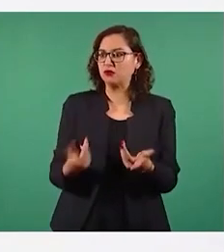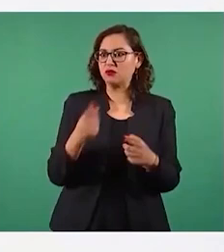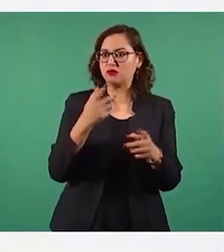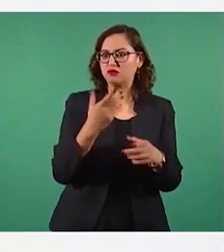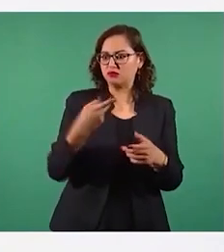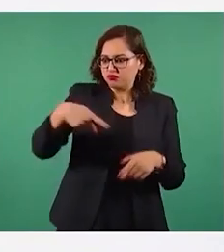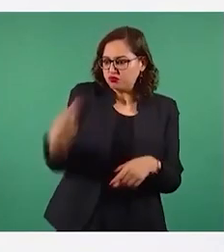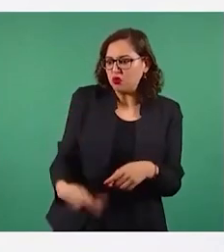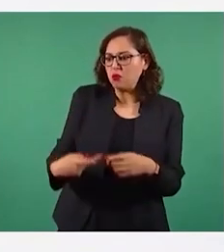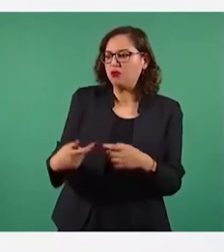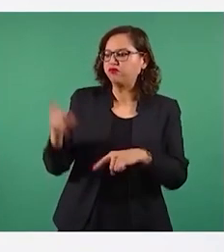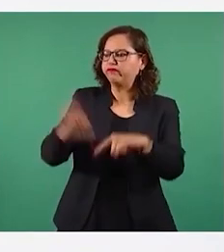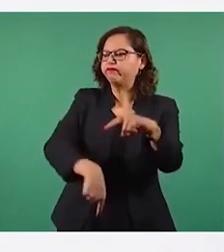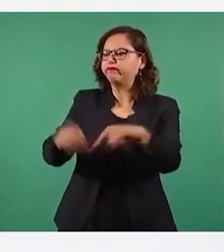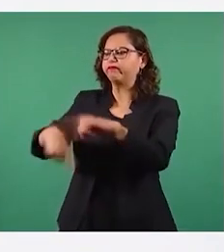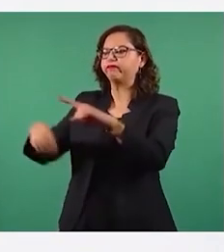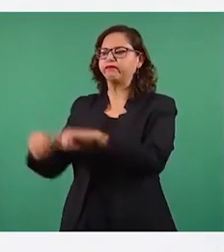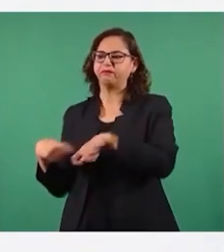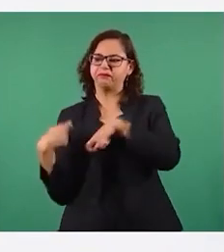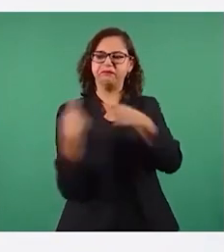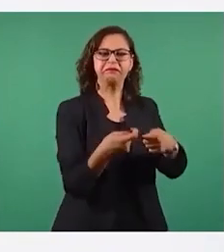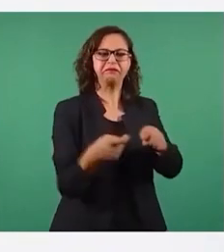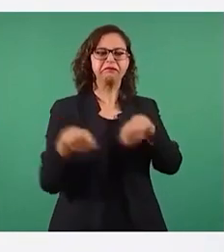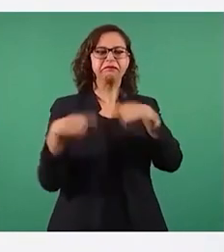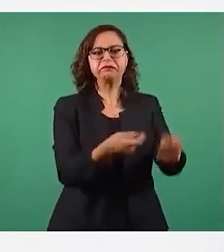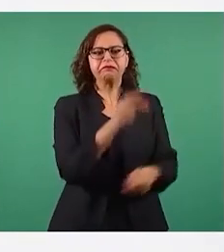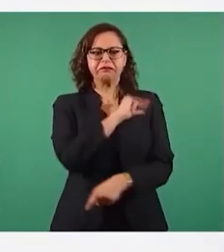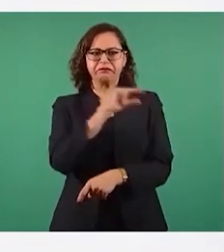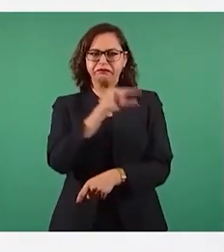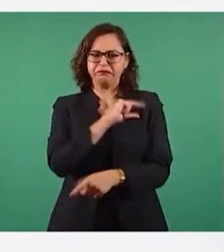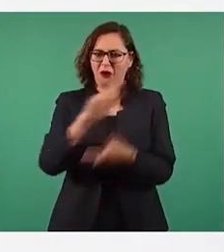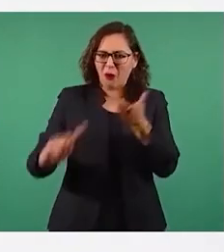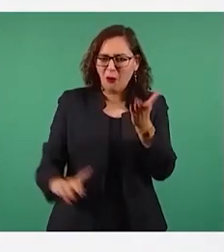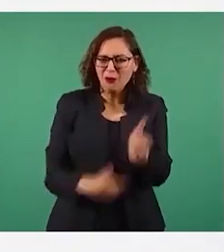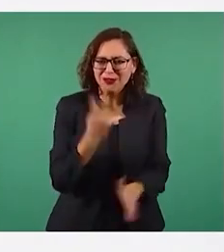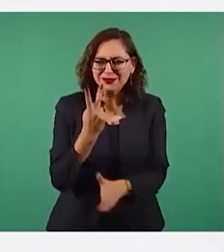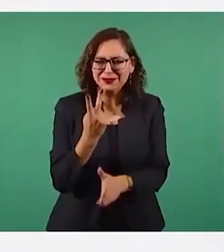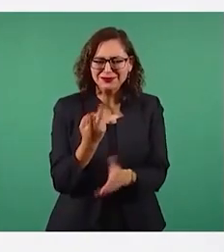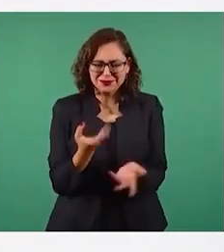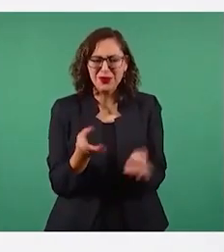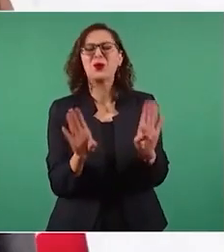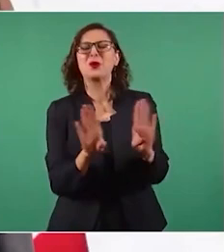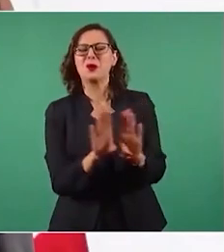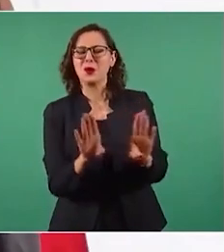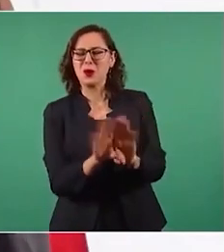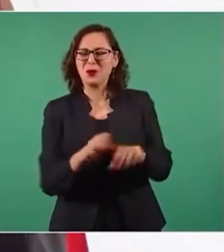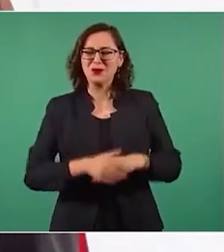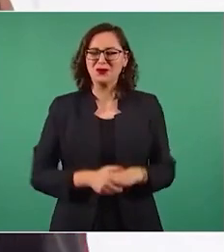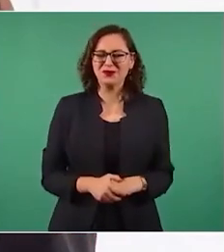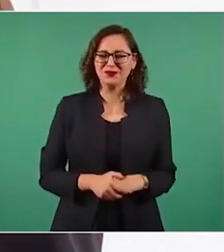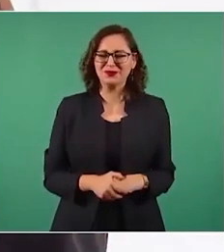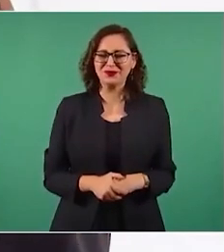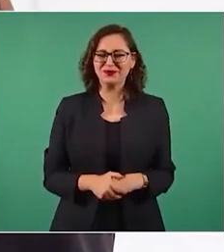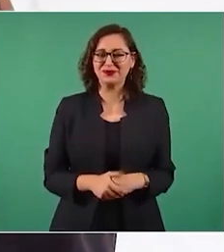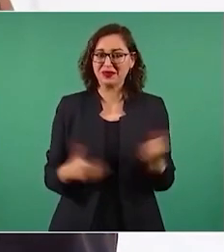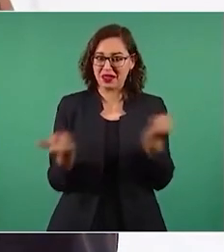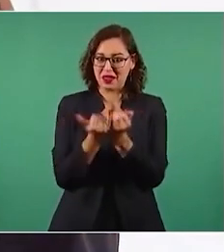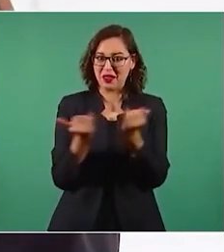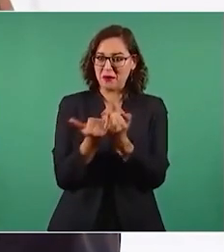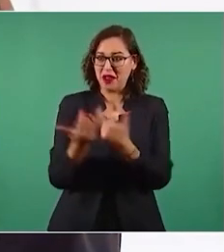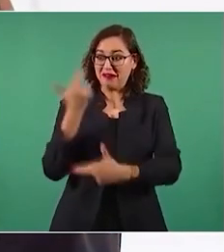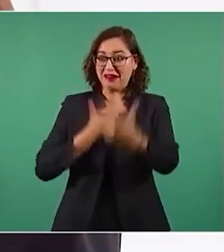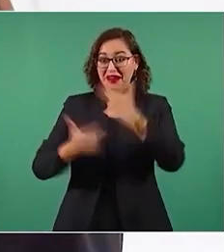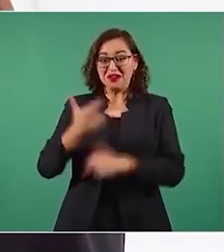de los bienes públicos? ¿Cómo lograrían que volviera a imperar la